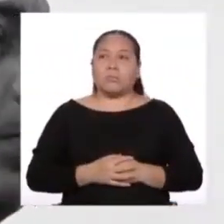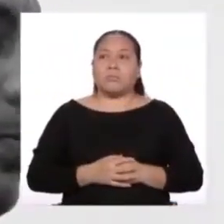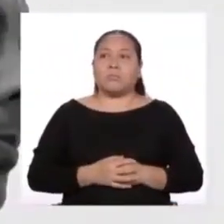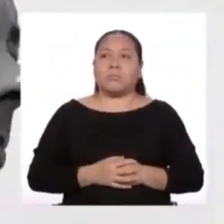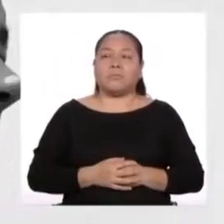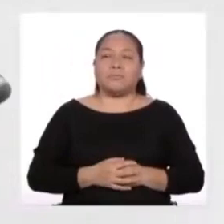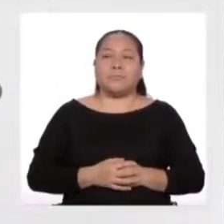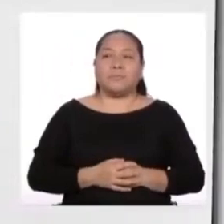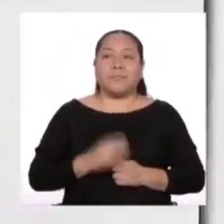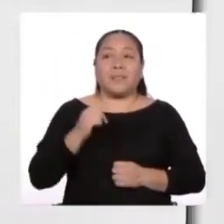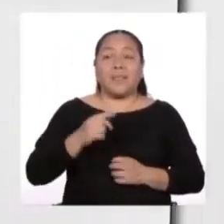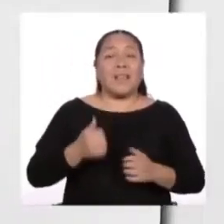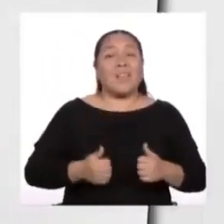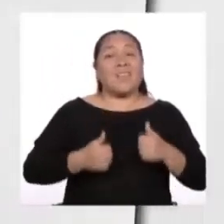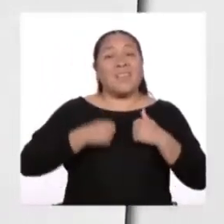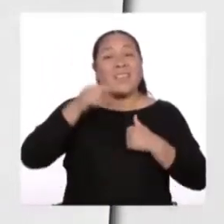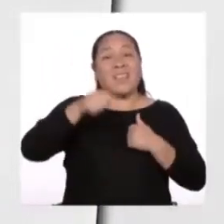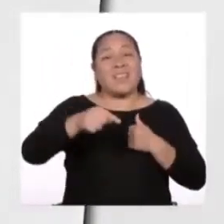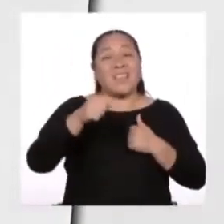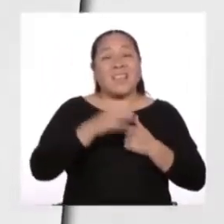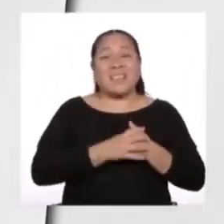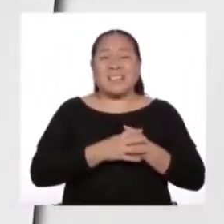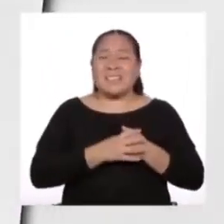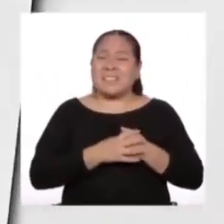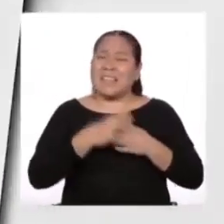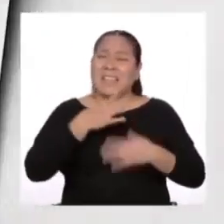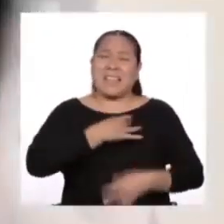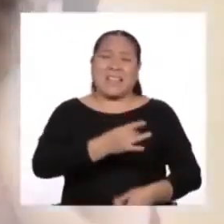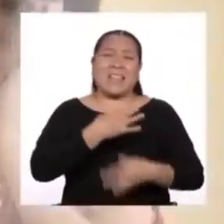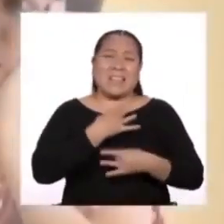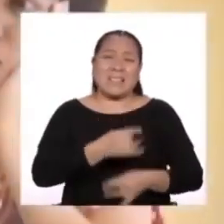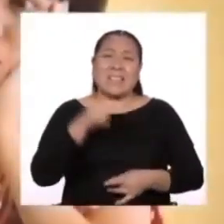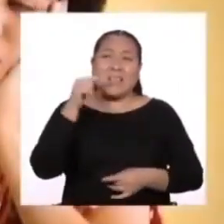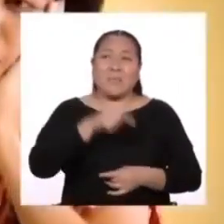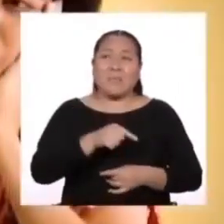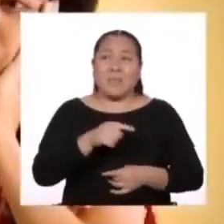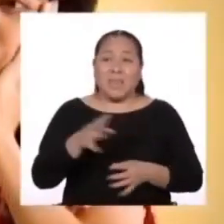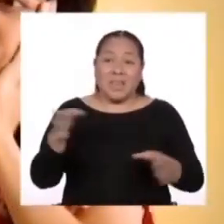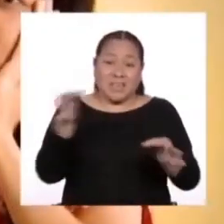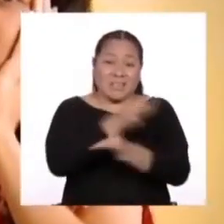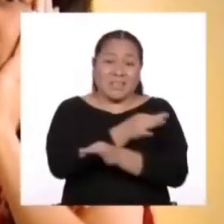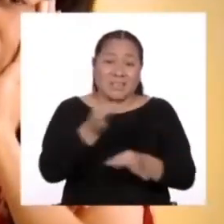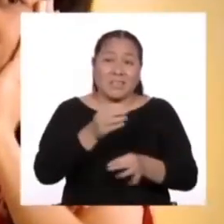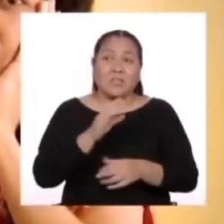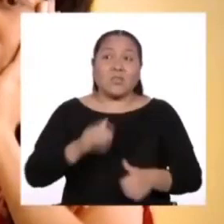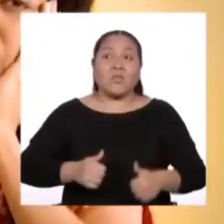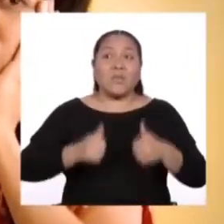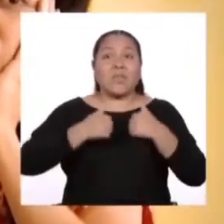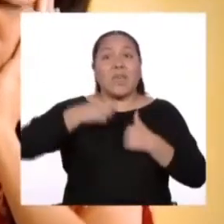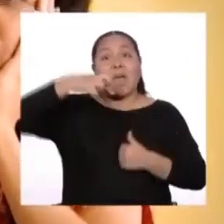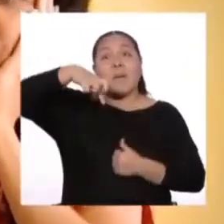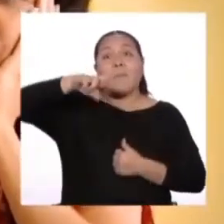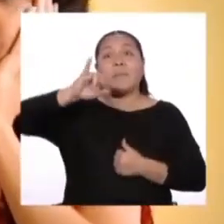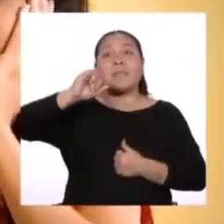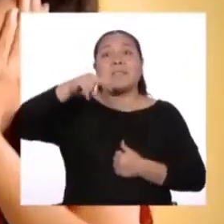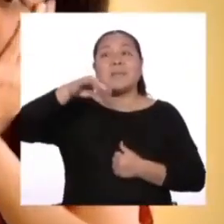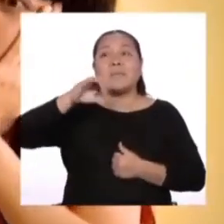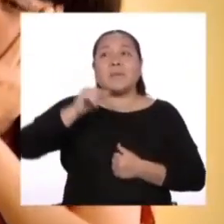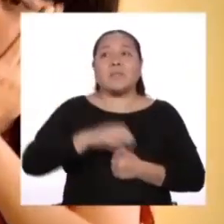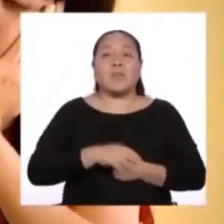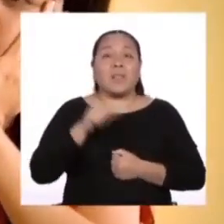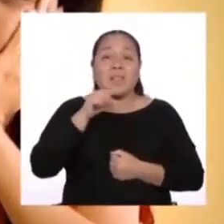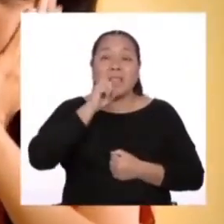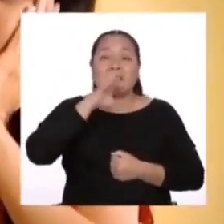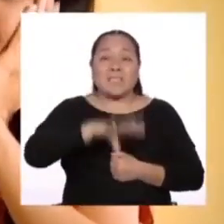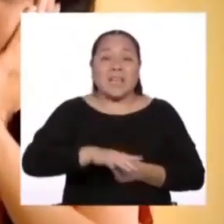La vida del autor del libro creo que es tan interesante como la del principito. En realidad porque es el principito, ¿no? Decían que es más a él de niño, o sea, le decían el